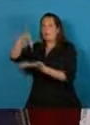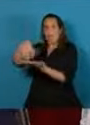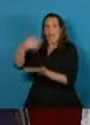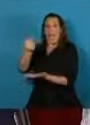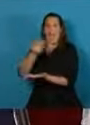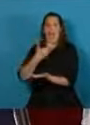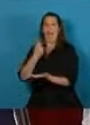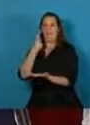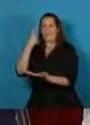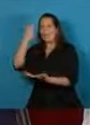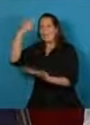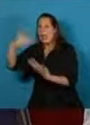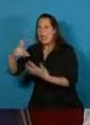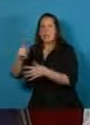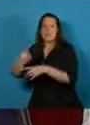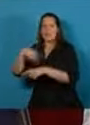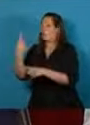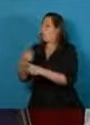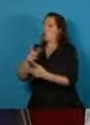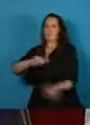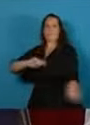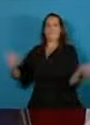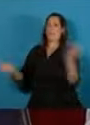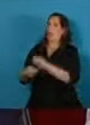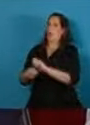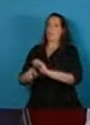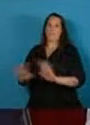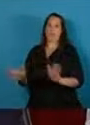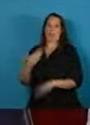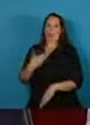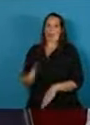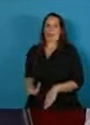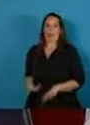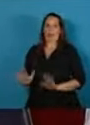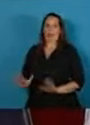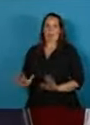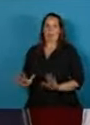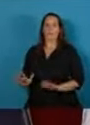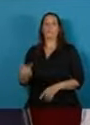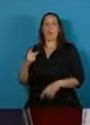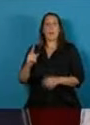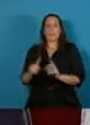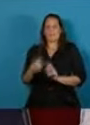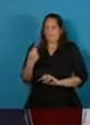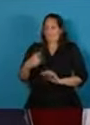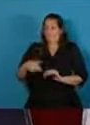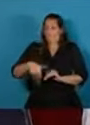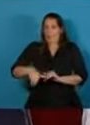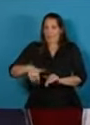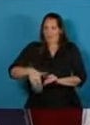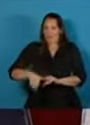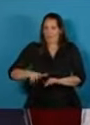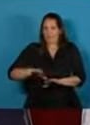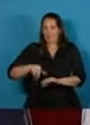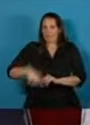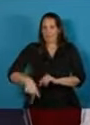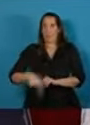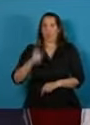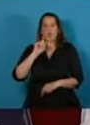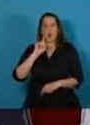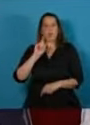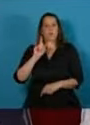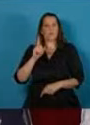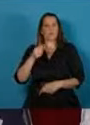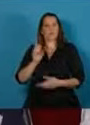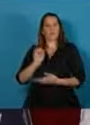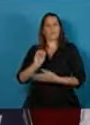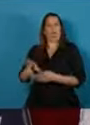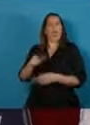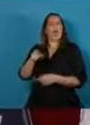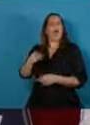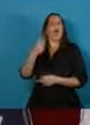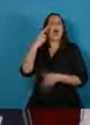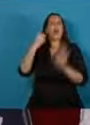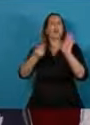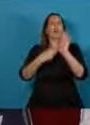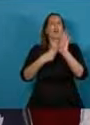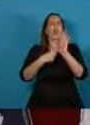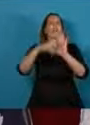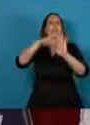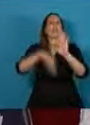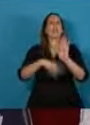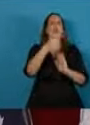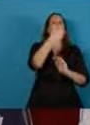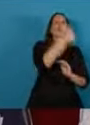estratégica del Estado. Como paso inmediato dispondré la derogación del decreto